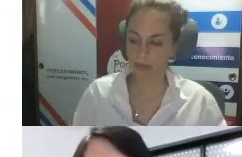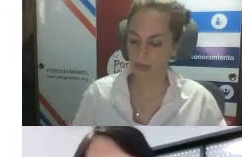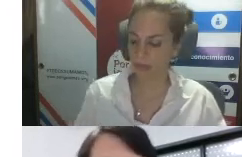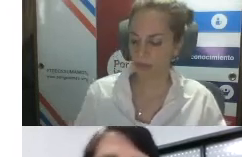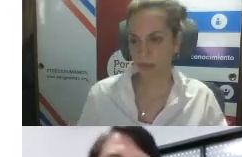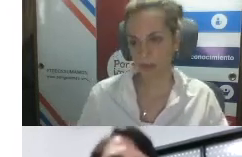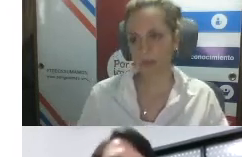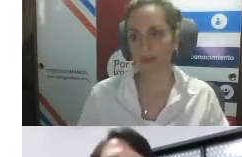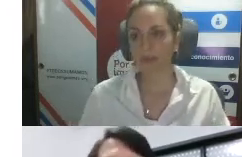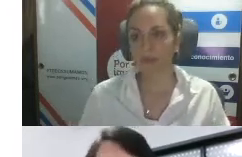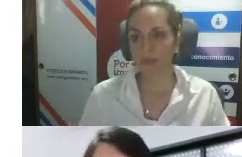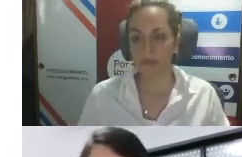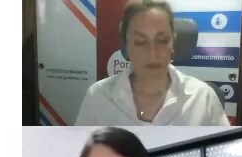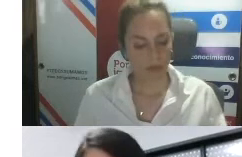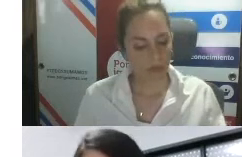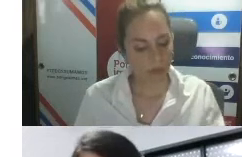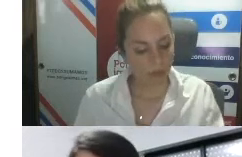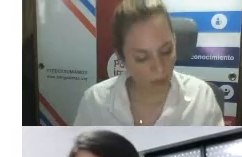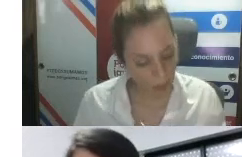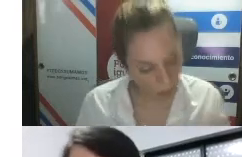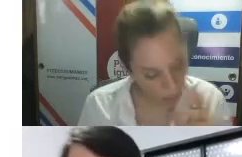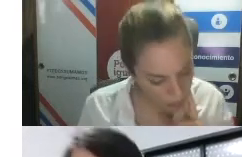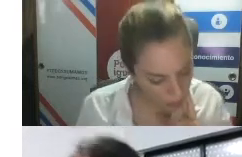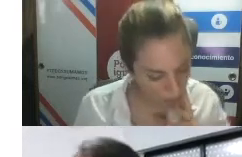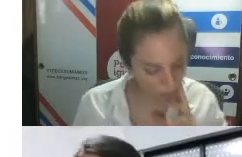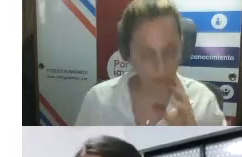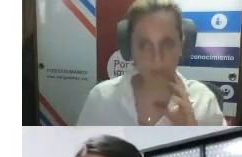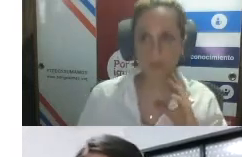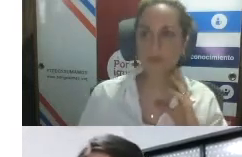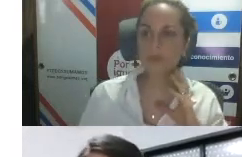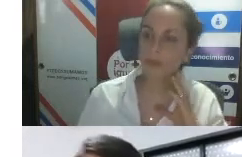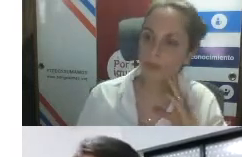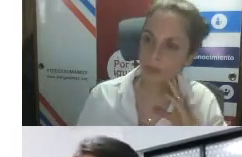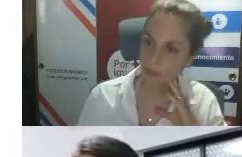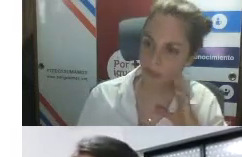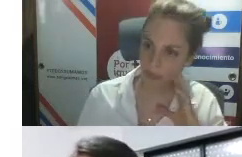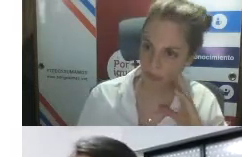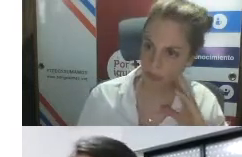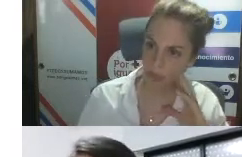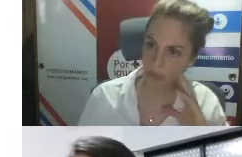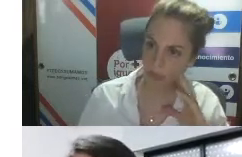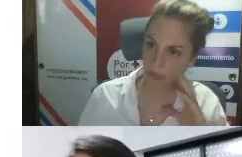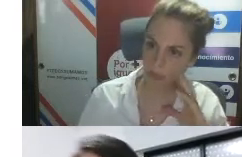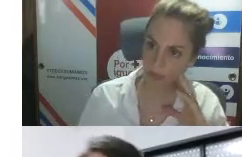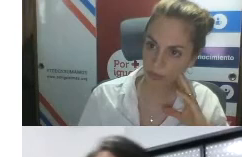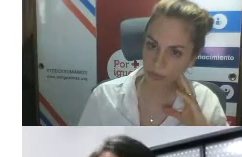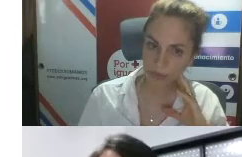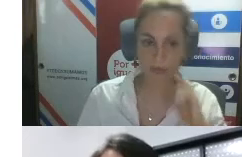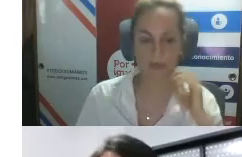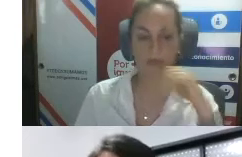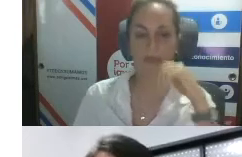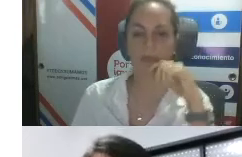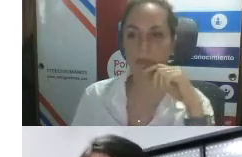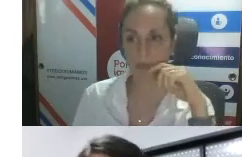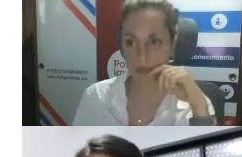comunicación a lo fundamental para construir cualquier buen vínculo que haya una buena comunicación que sea honesta que sea